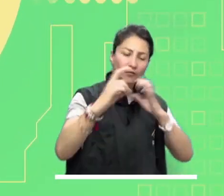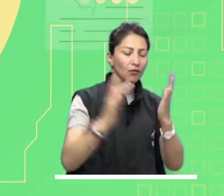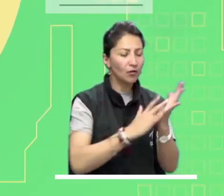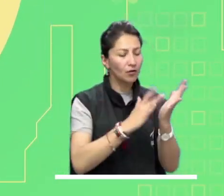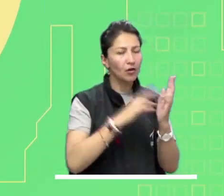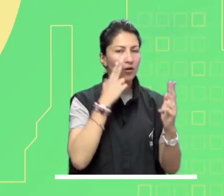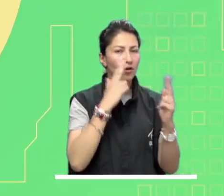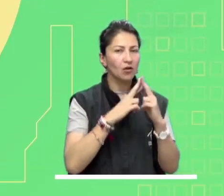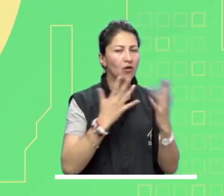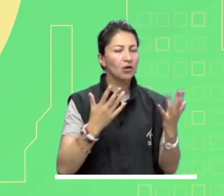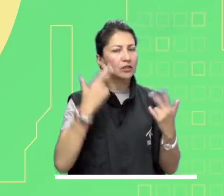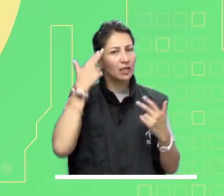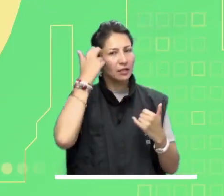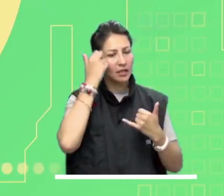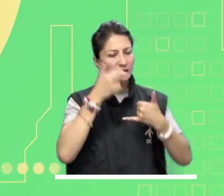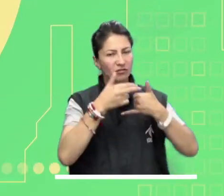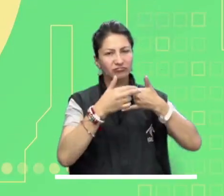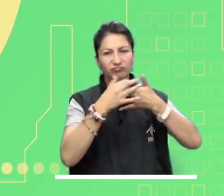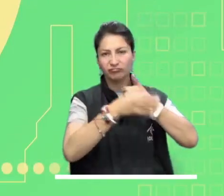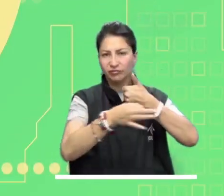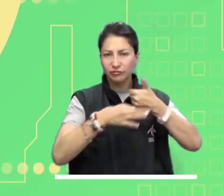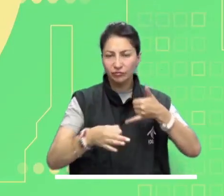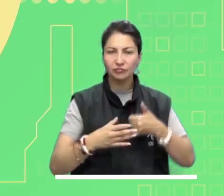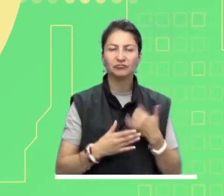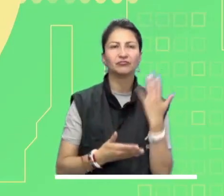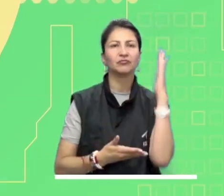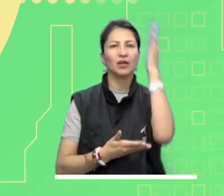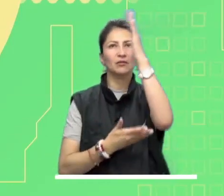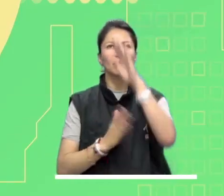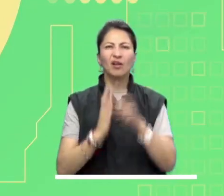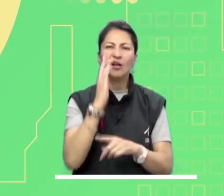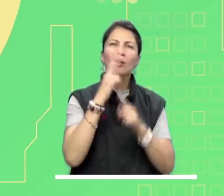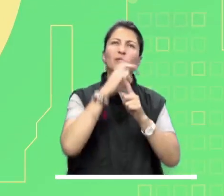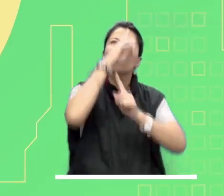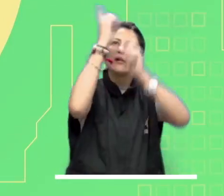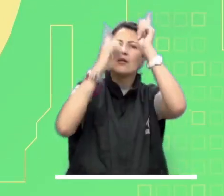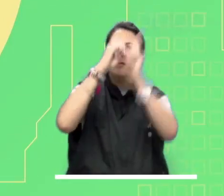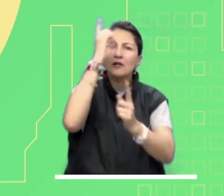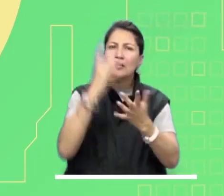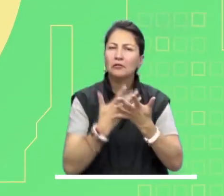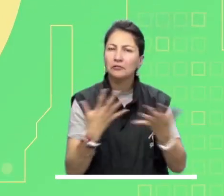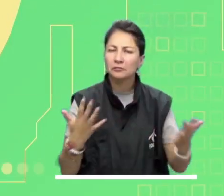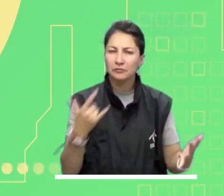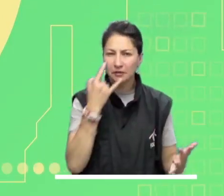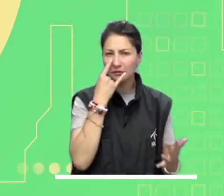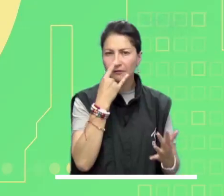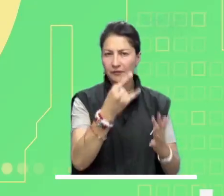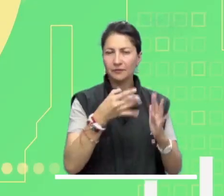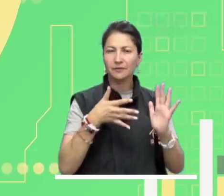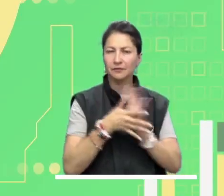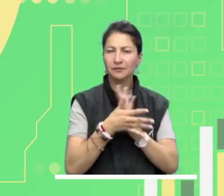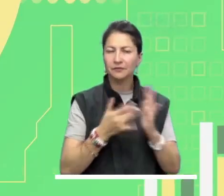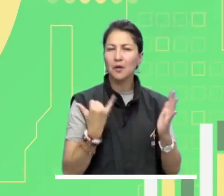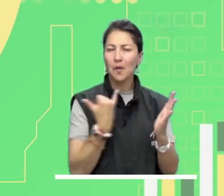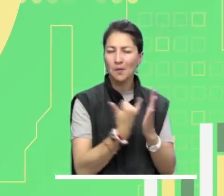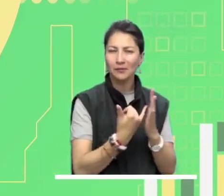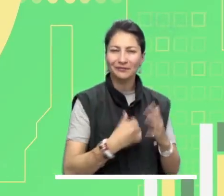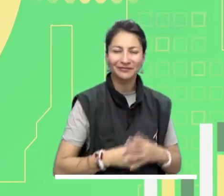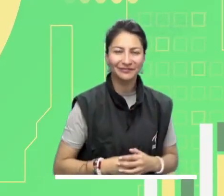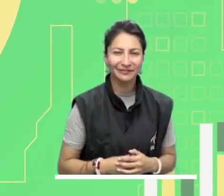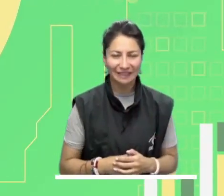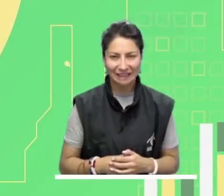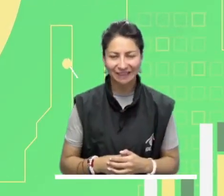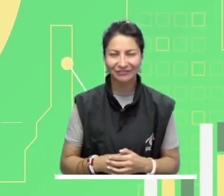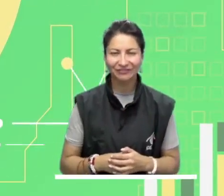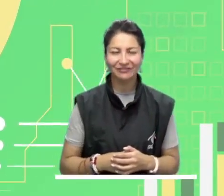pronósticos del estado del tiempo, las imágenes satelitales y conozca las principales alertas tempranas. Información detallada a nivel